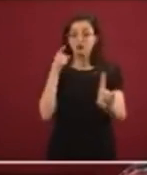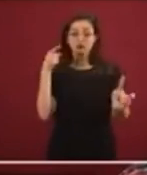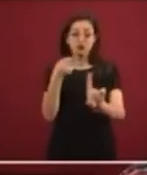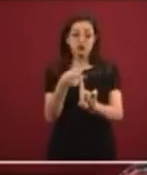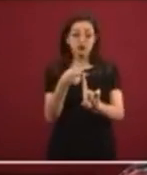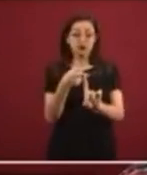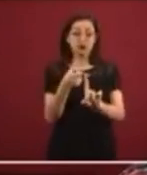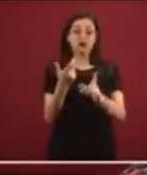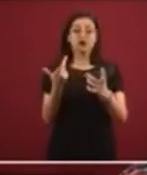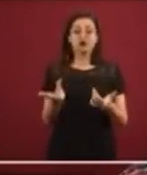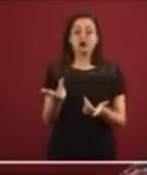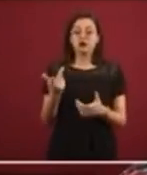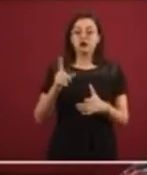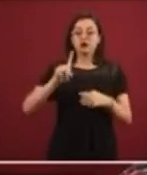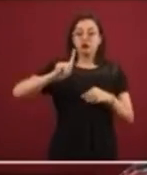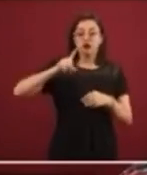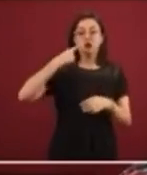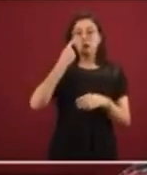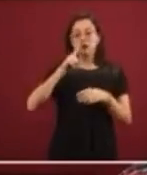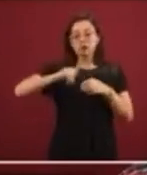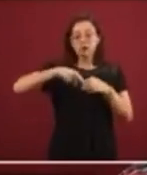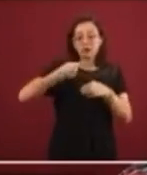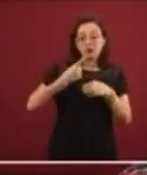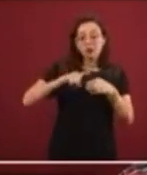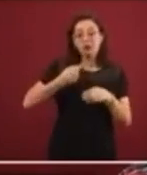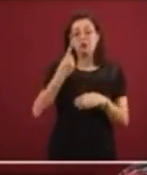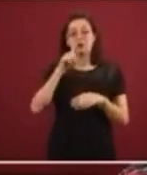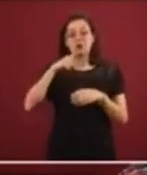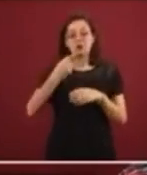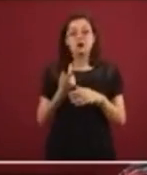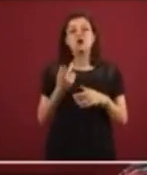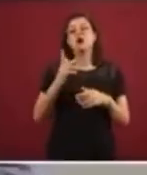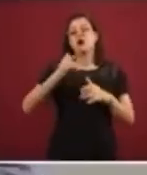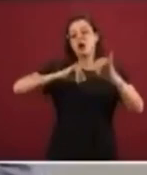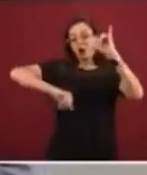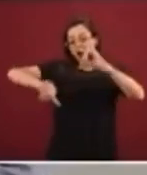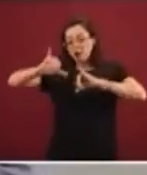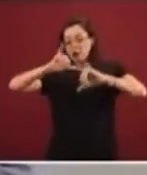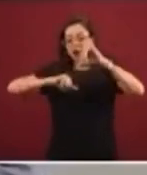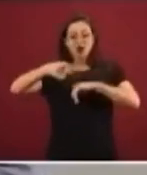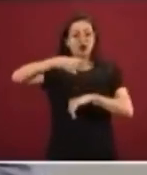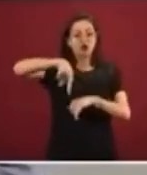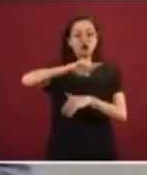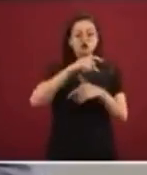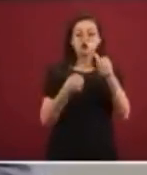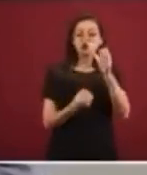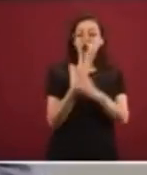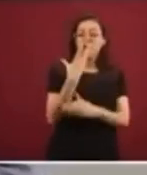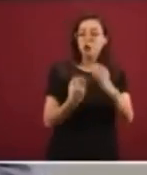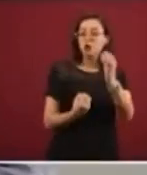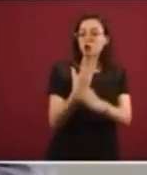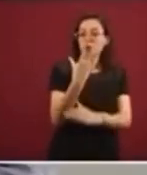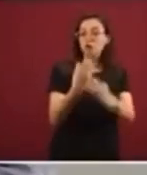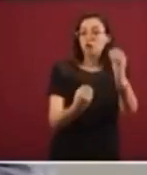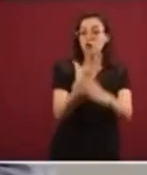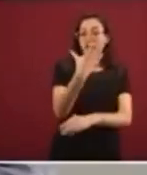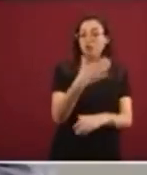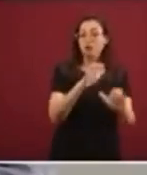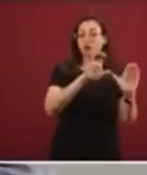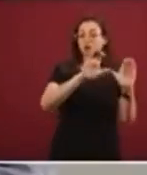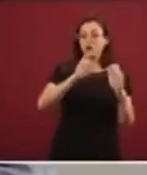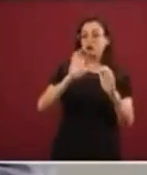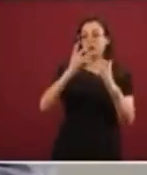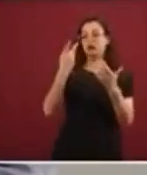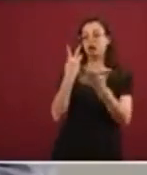están tomando muestras a todos los nuevos reclusos que ingresan a los reclusorios. El día de ayer por la tarde